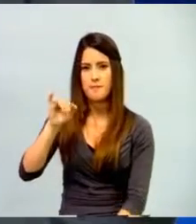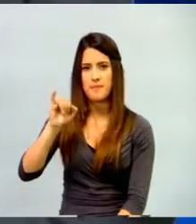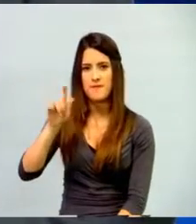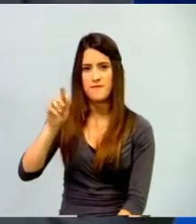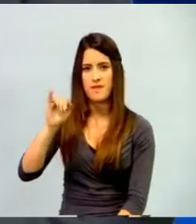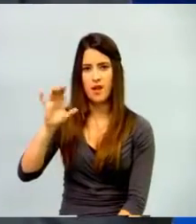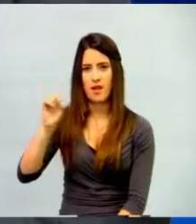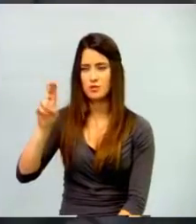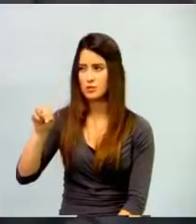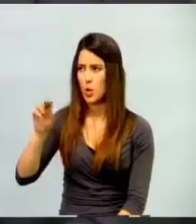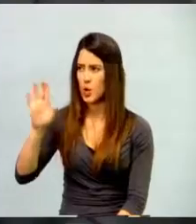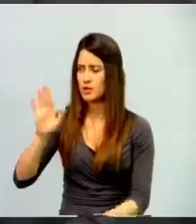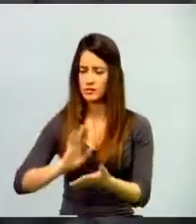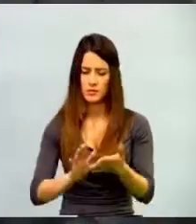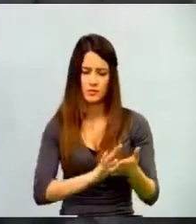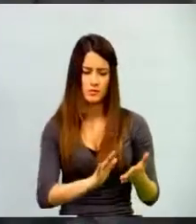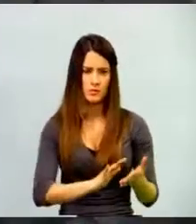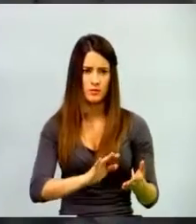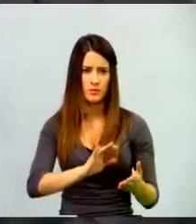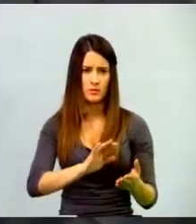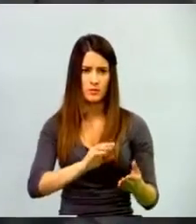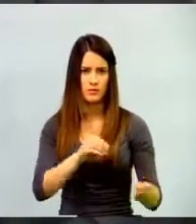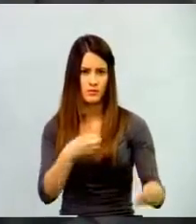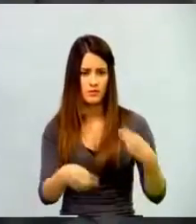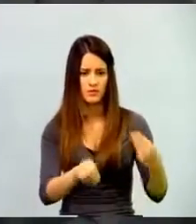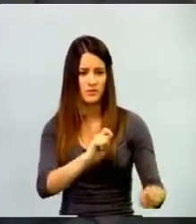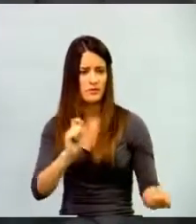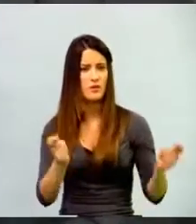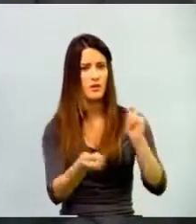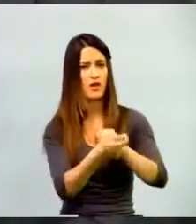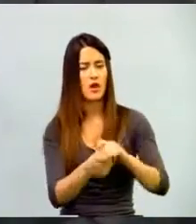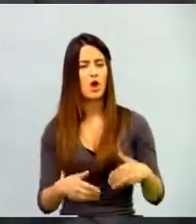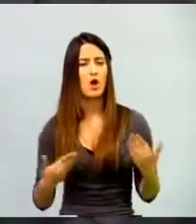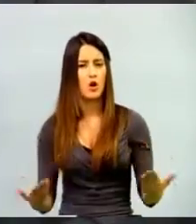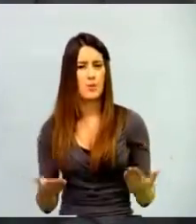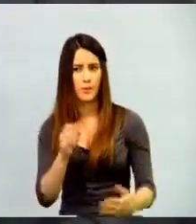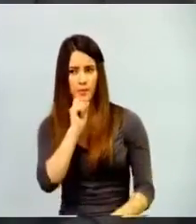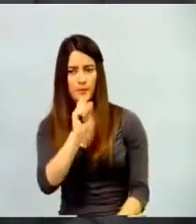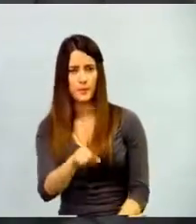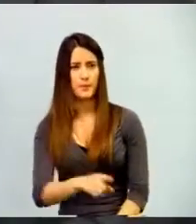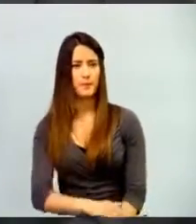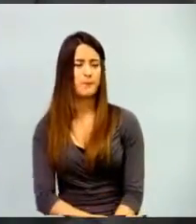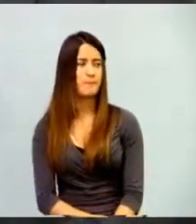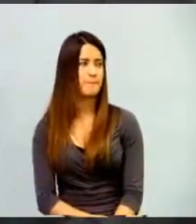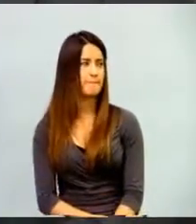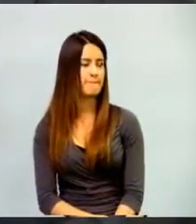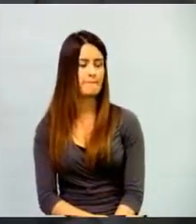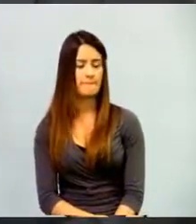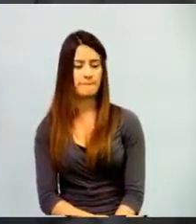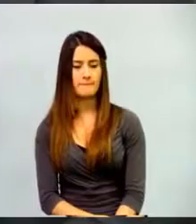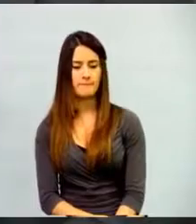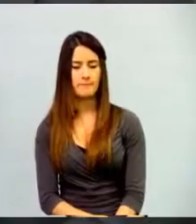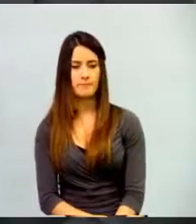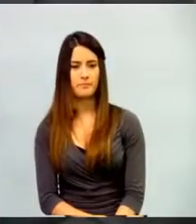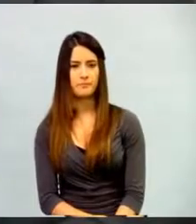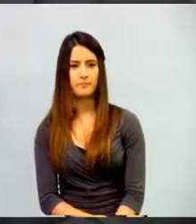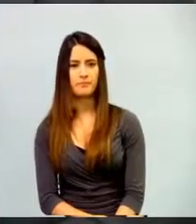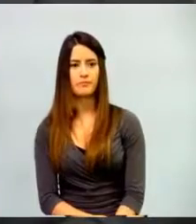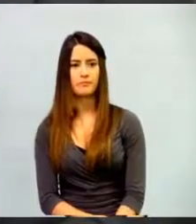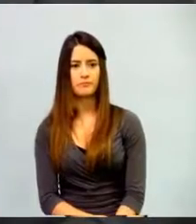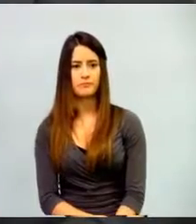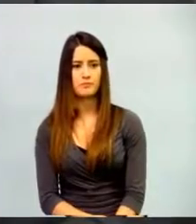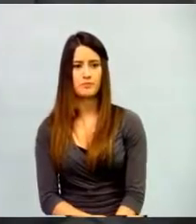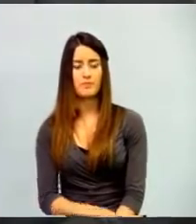Yo creo que las aulas de clase son parte, digamos, de los escenarios que abre la gamificación.